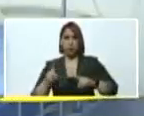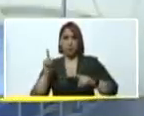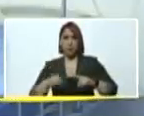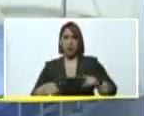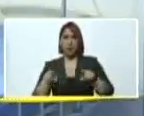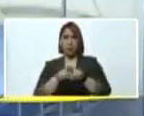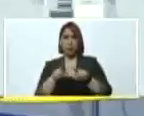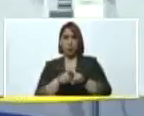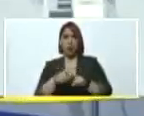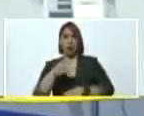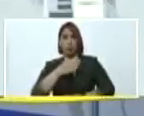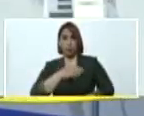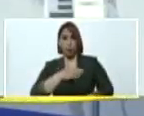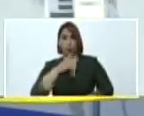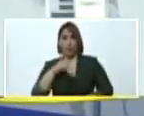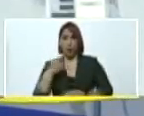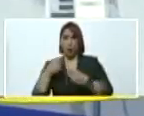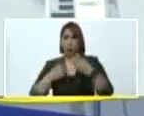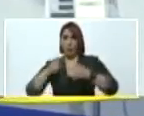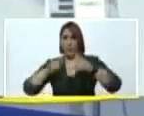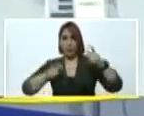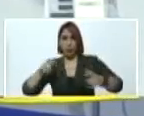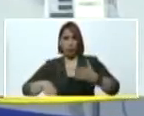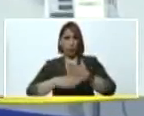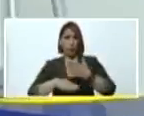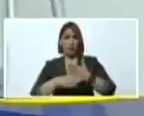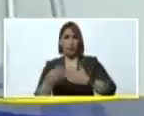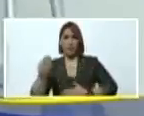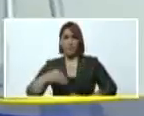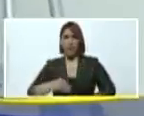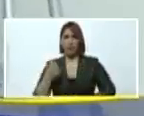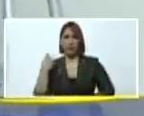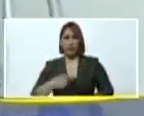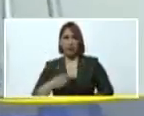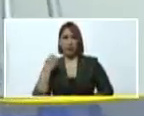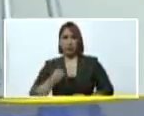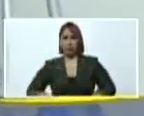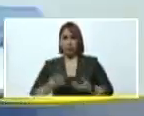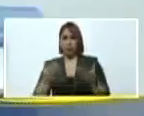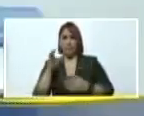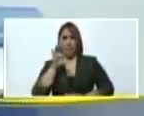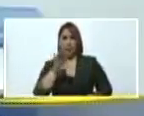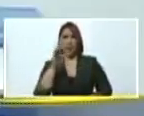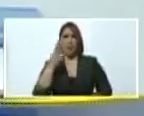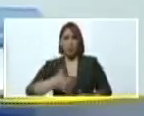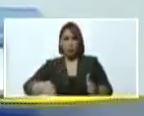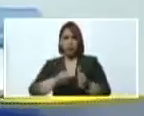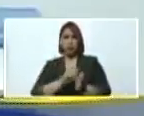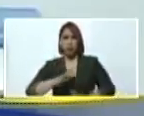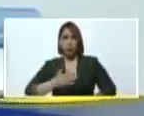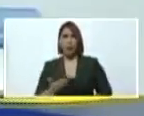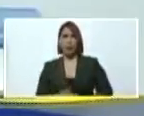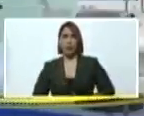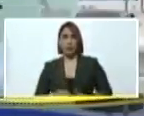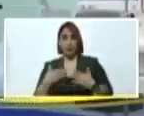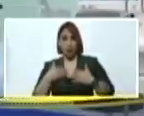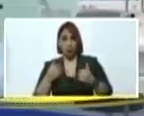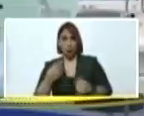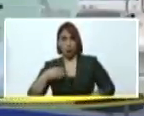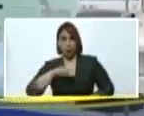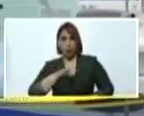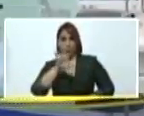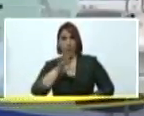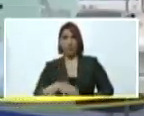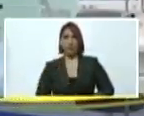yo, otros pacientes también que todavía tienen mucho que dar por el país puedan otra vez reinsertarse con salud en nuestro